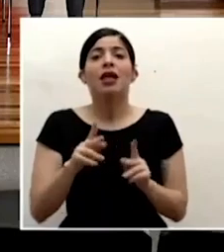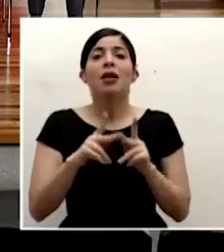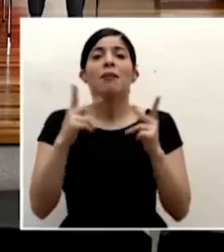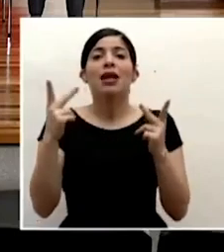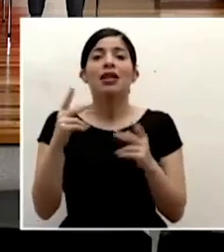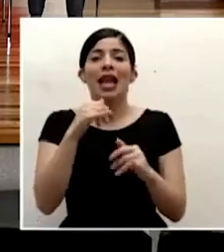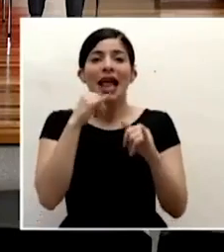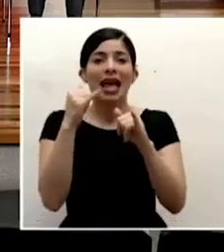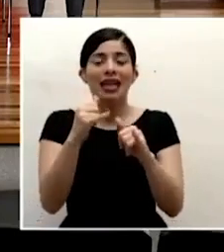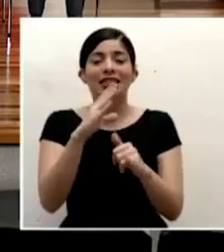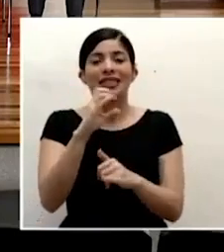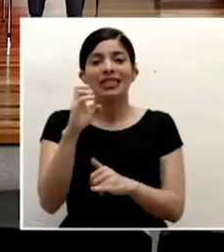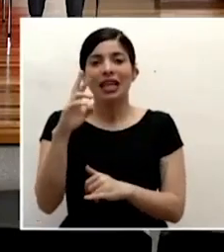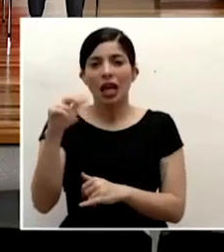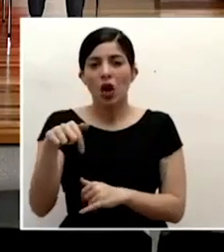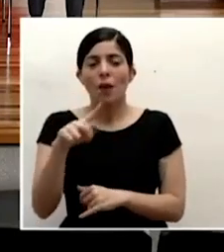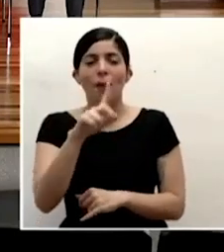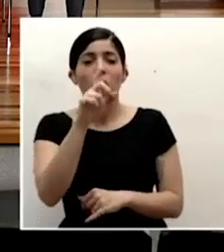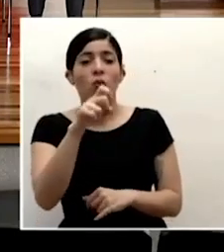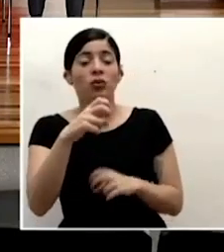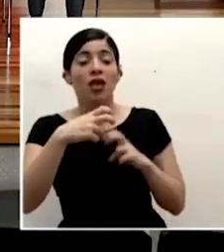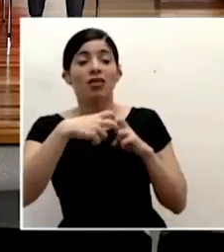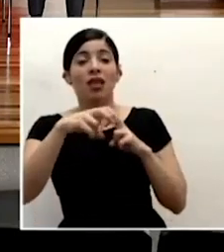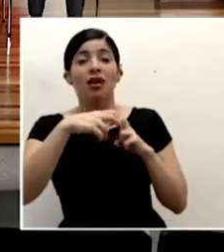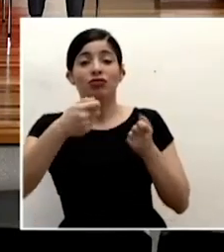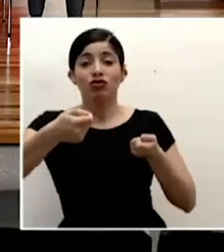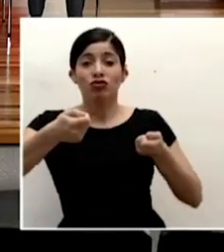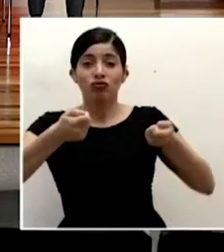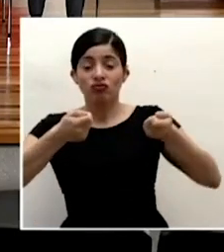consultan sobre los transportistas